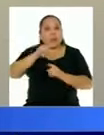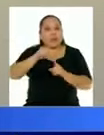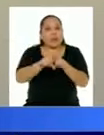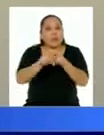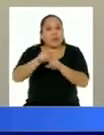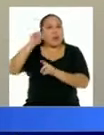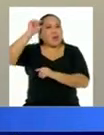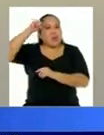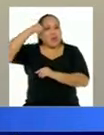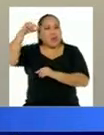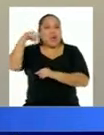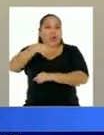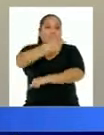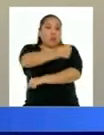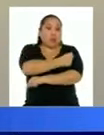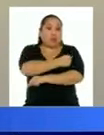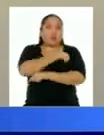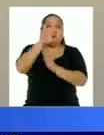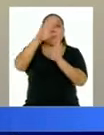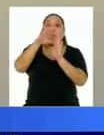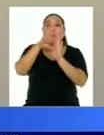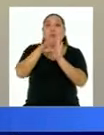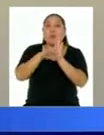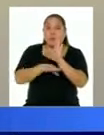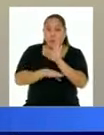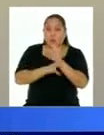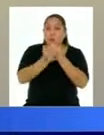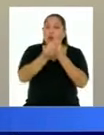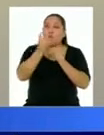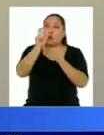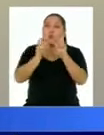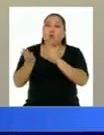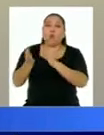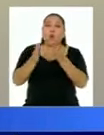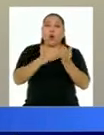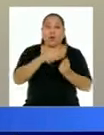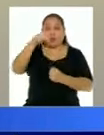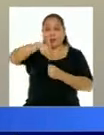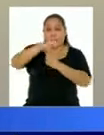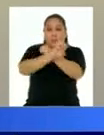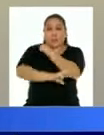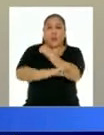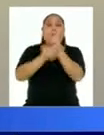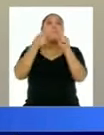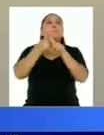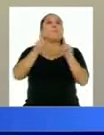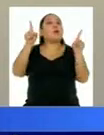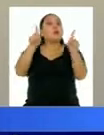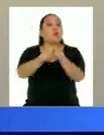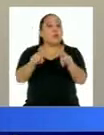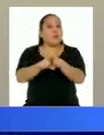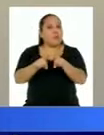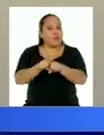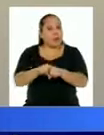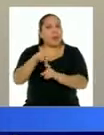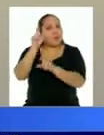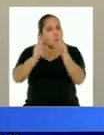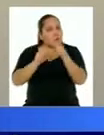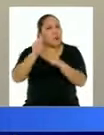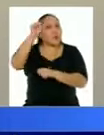vacuna es la gran herramienta para disminuir el riesgo de muerte entre los residentes del país, pero también remarcar que las personas pueden seguir contagiándose,